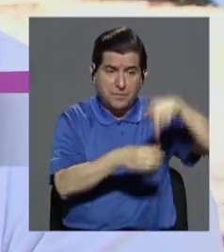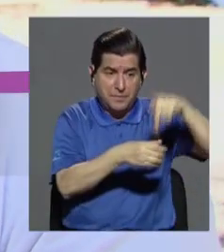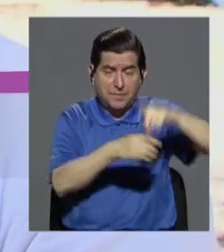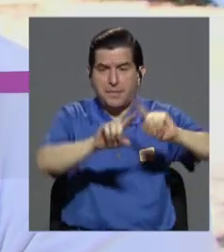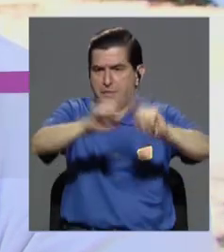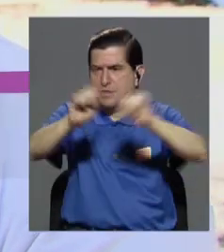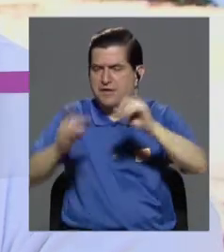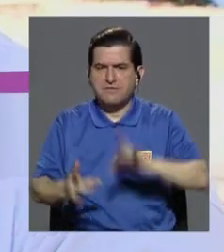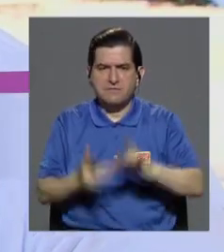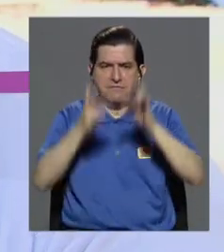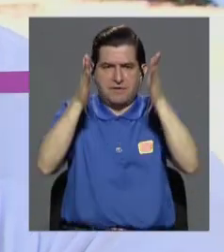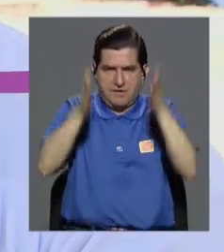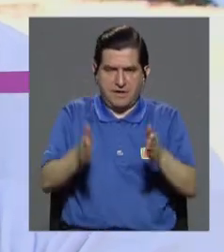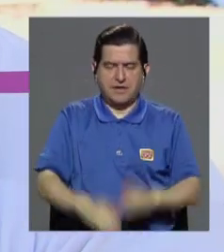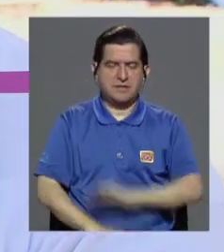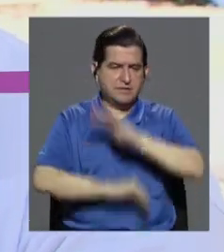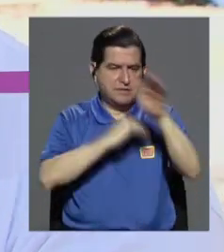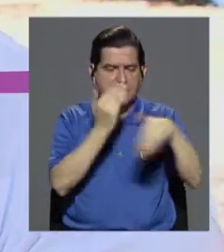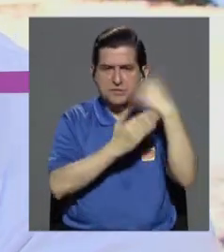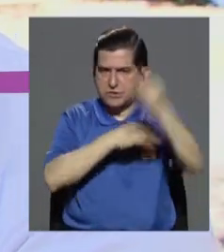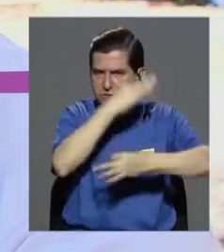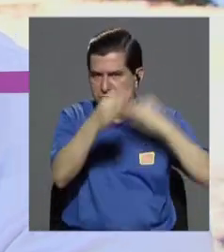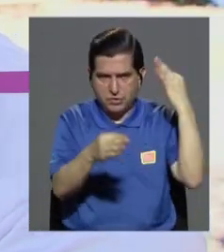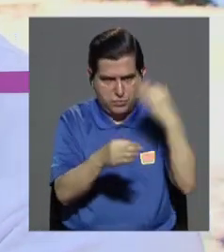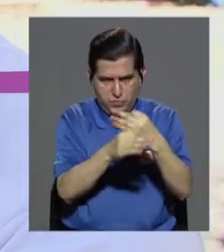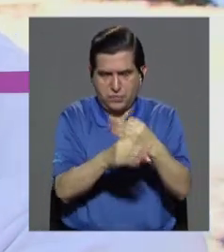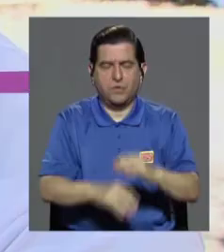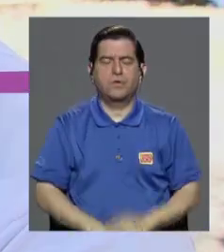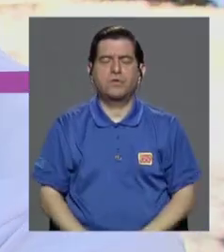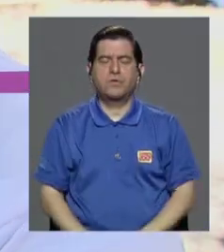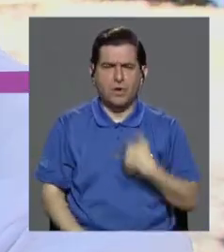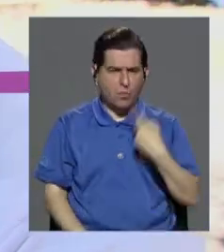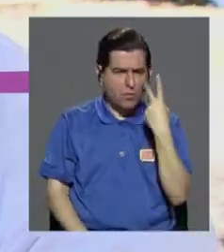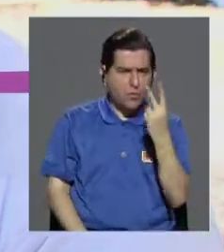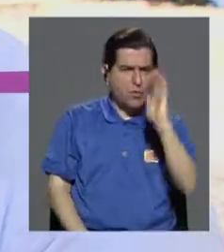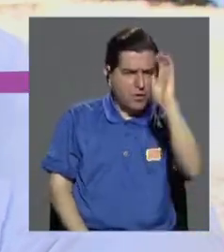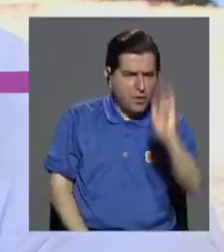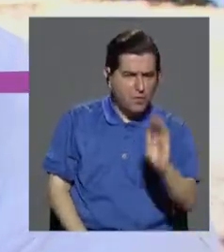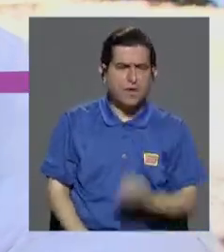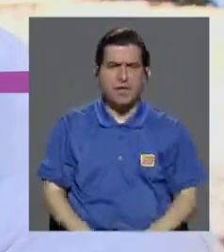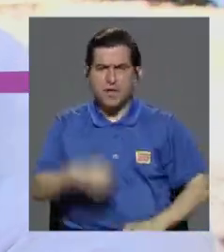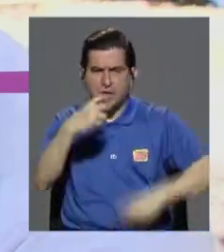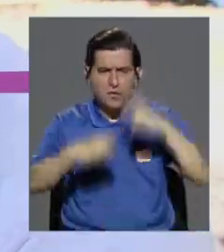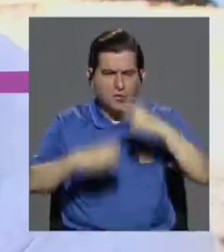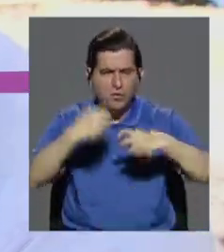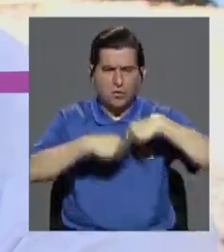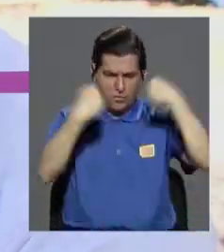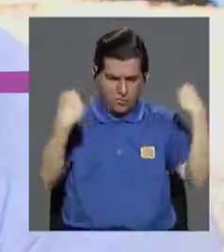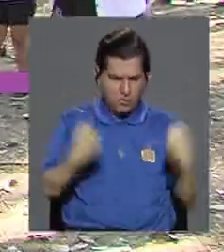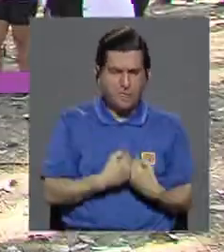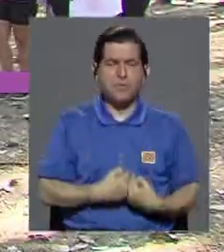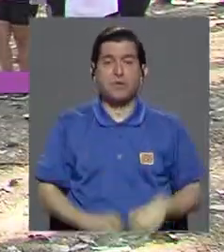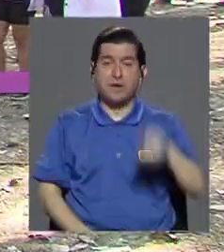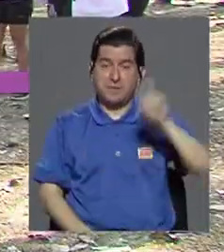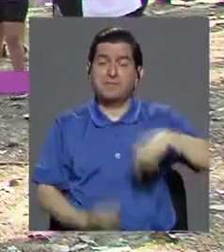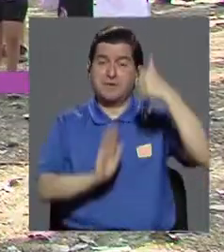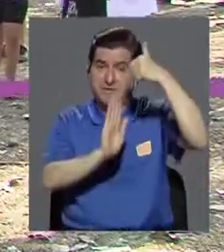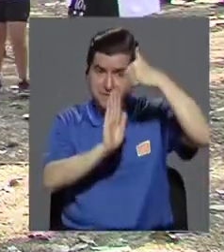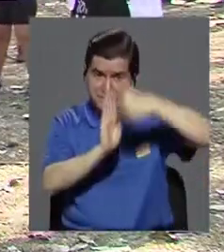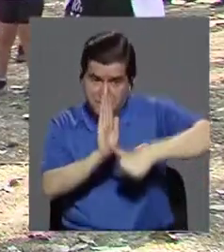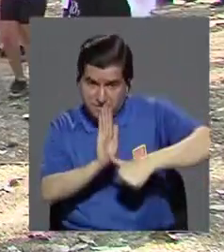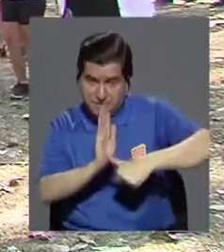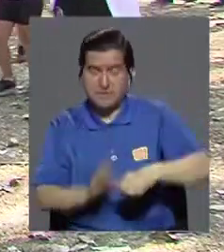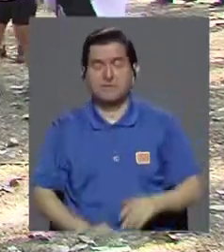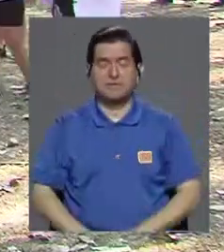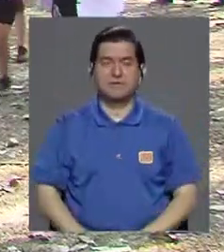intervenimos muchos especialistas. Entonces, cuando uno ve a un niño que detecta un problema de corazón y va a ser sometido a una cirugía cardíaca,